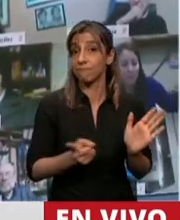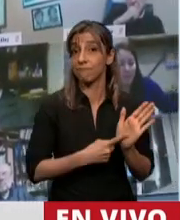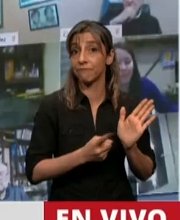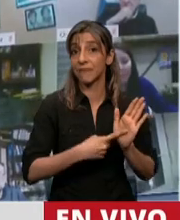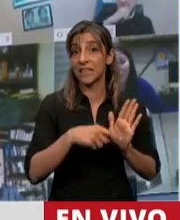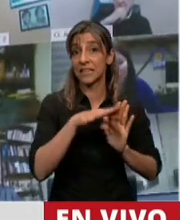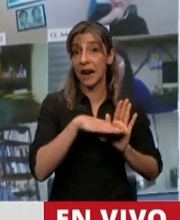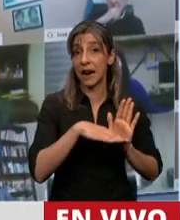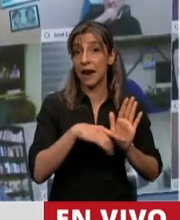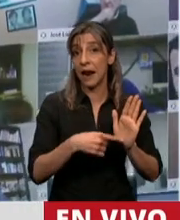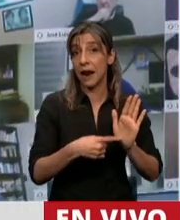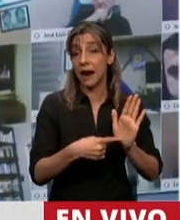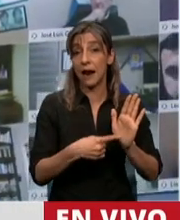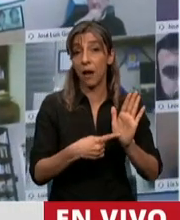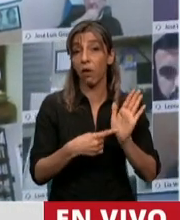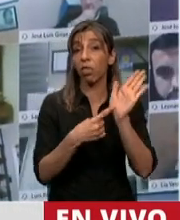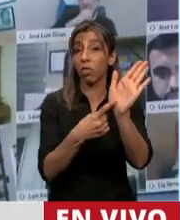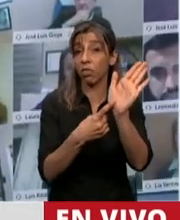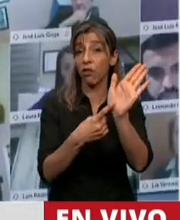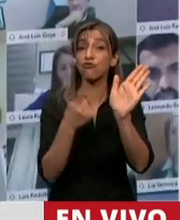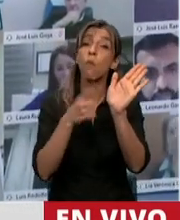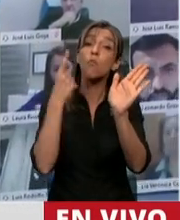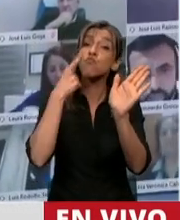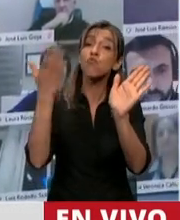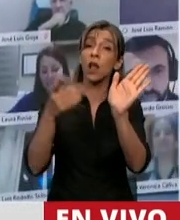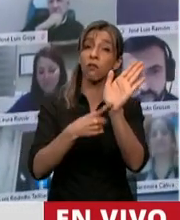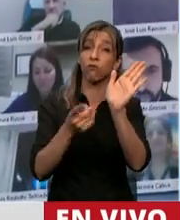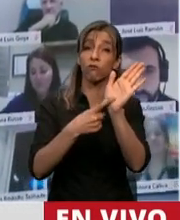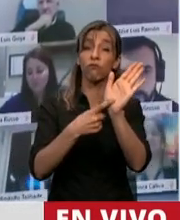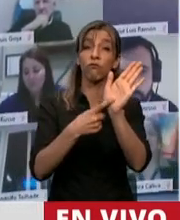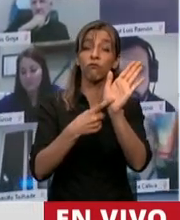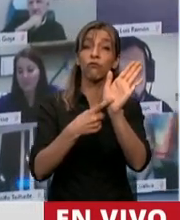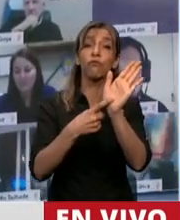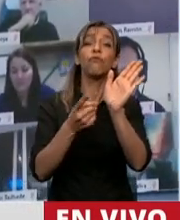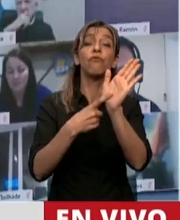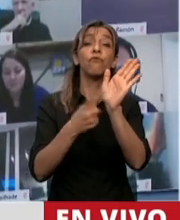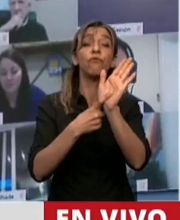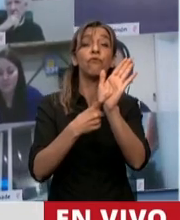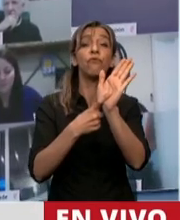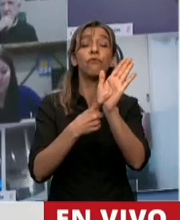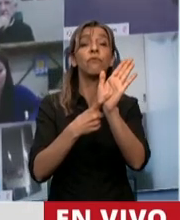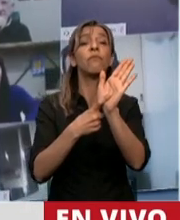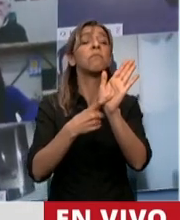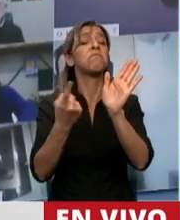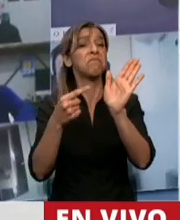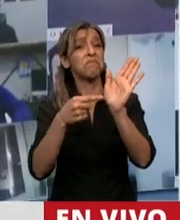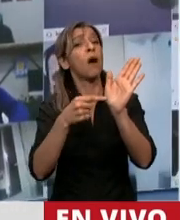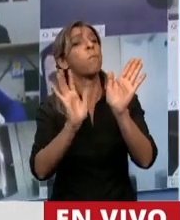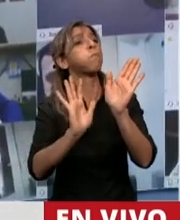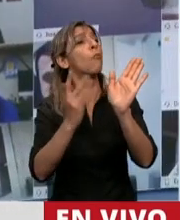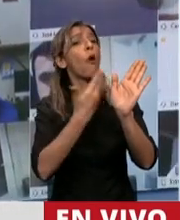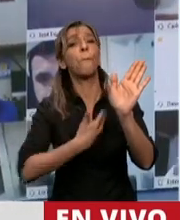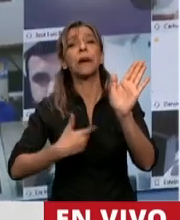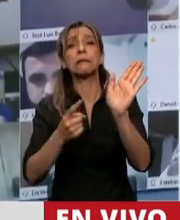es esto. Este es el presidente que tenemos que tener todos los diputados en esta